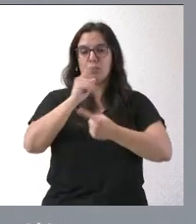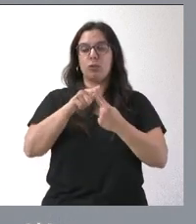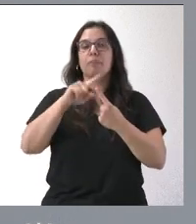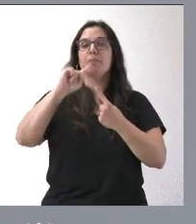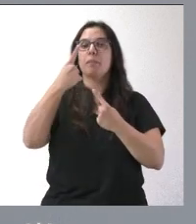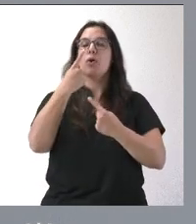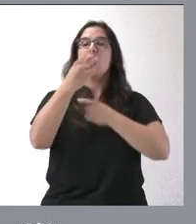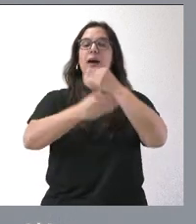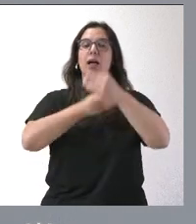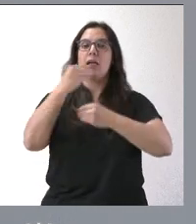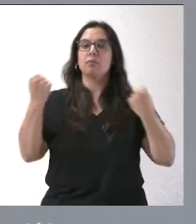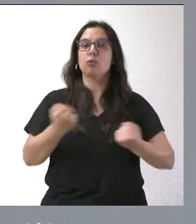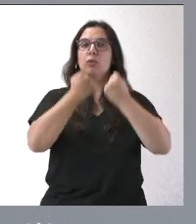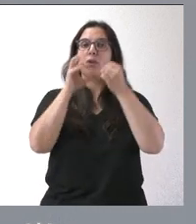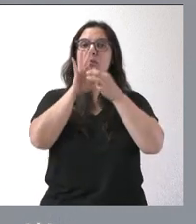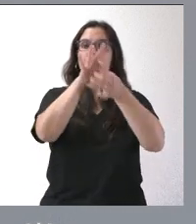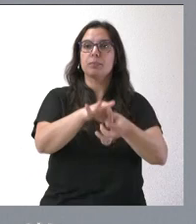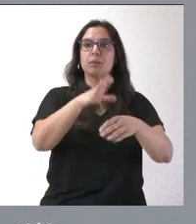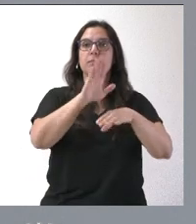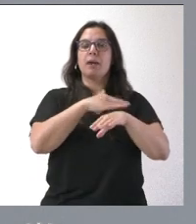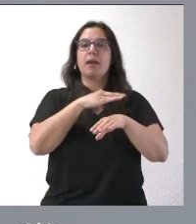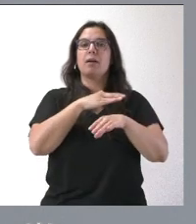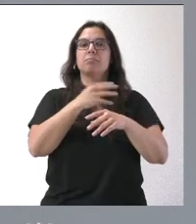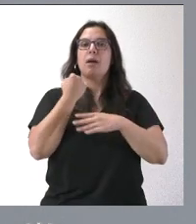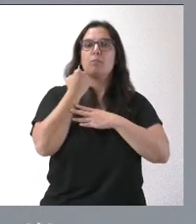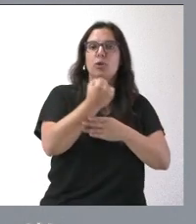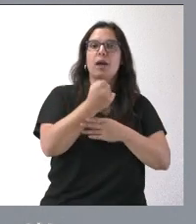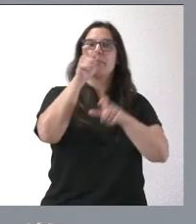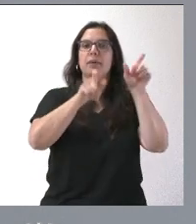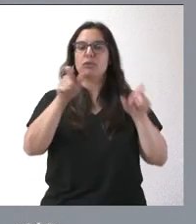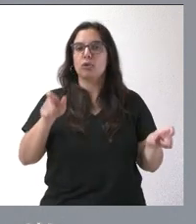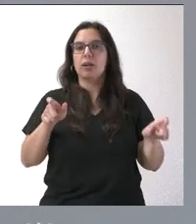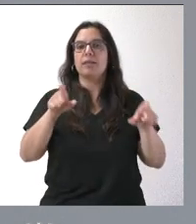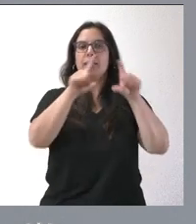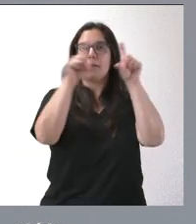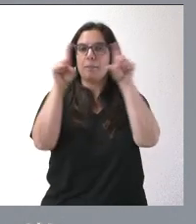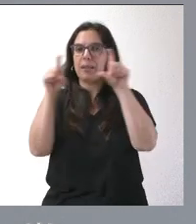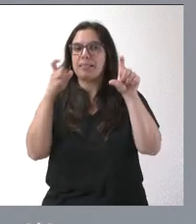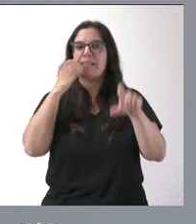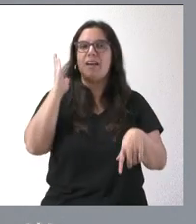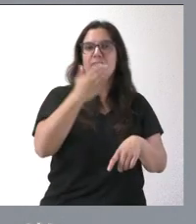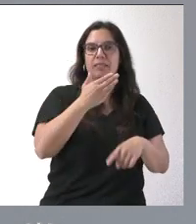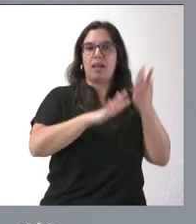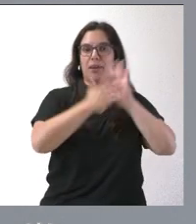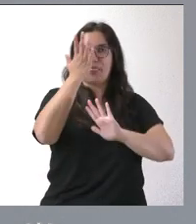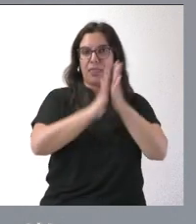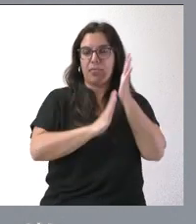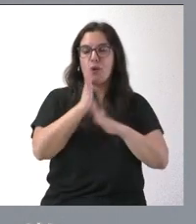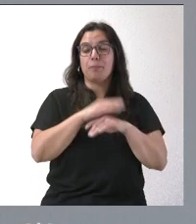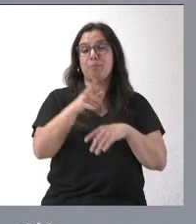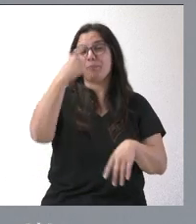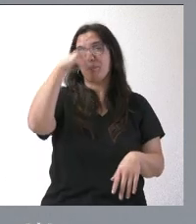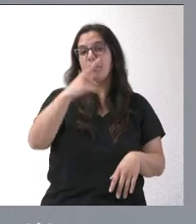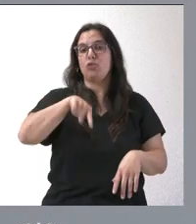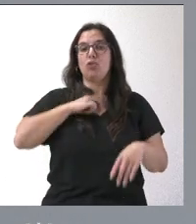actuaciones vinculadas a contribuir a apoyar a las personas, empresas que habían sufrido este daño. Saben ustedes que